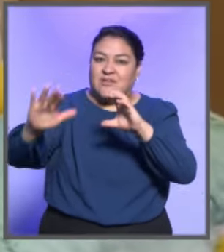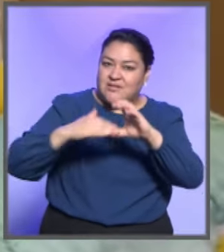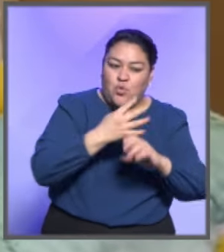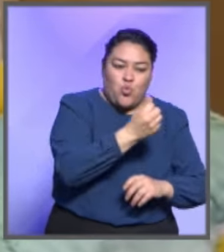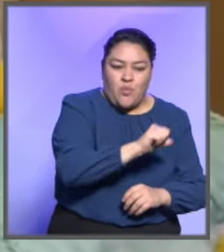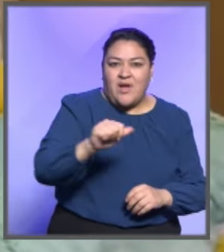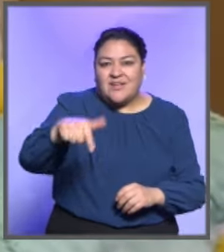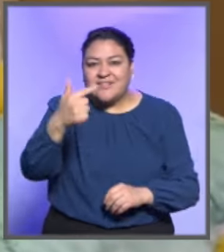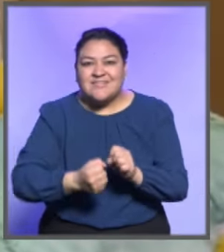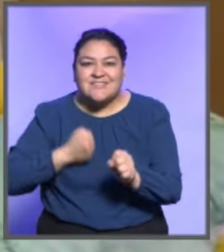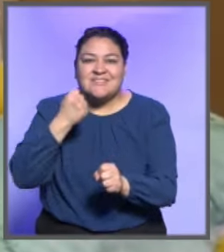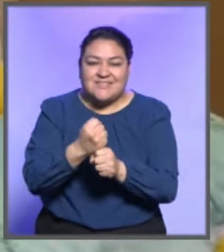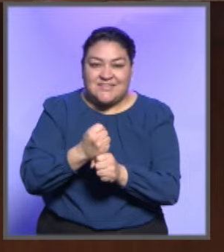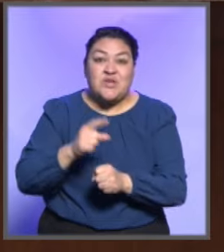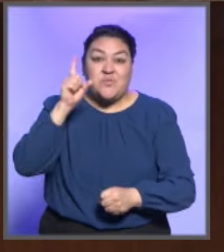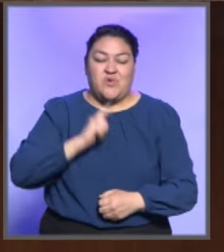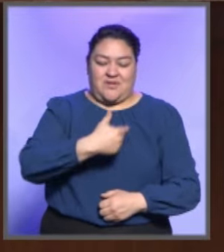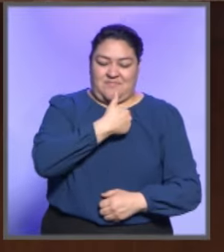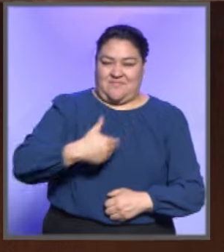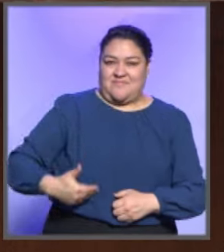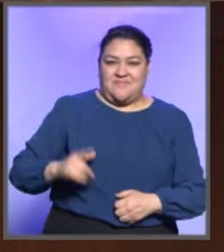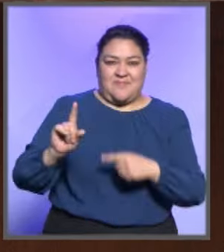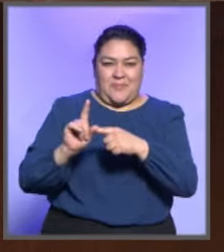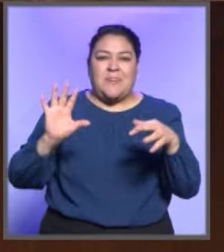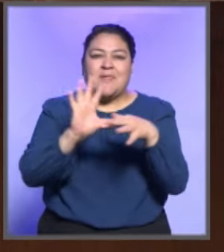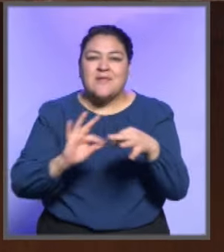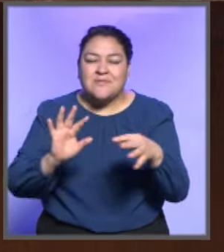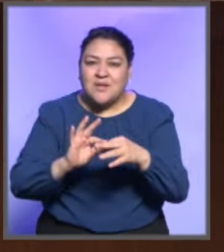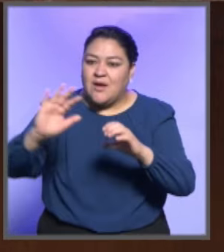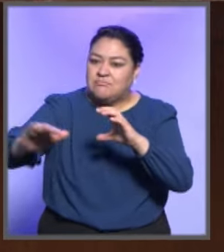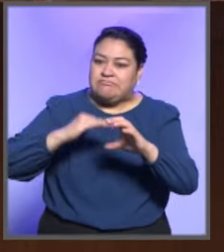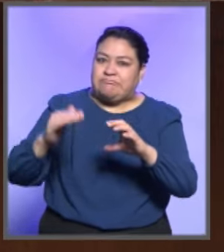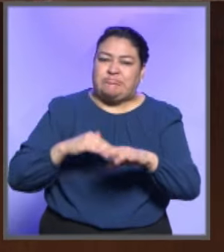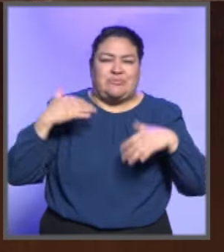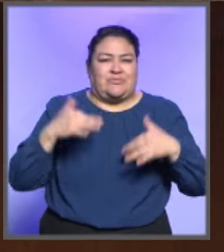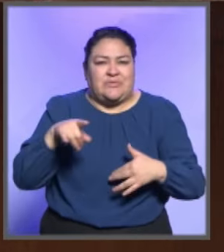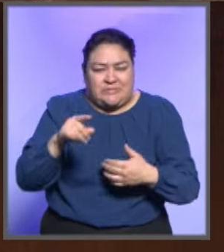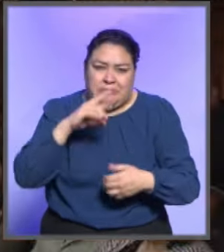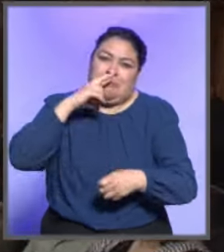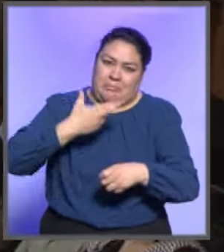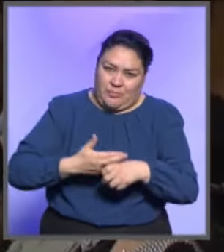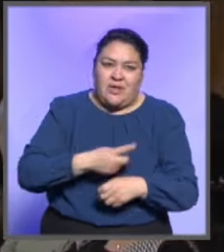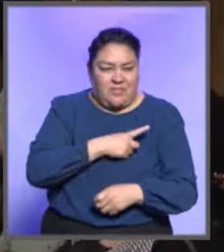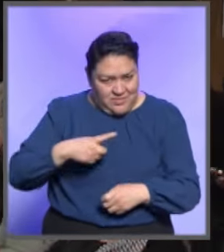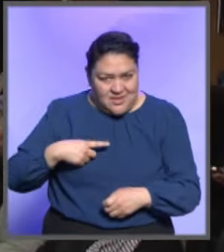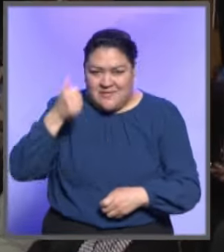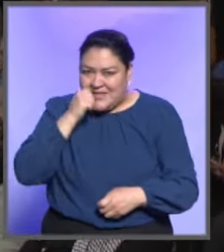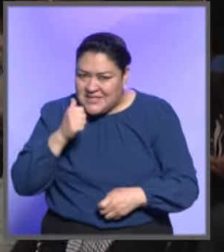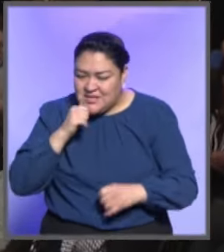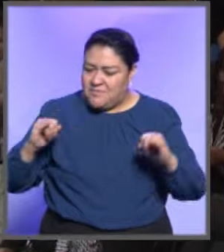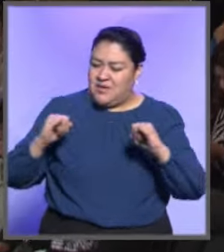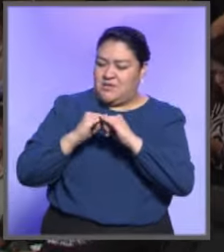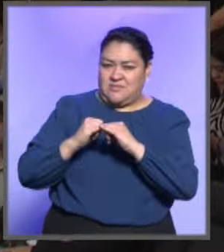de entre 9 y 12 años de edad. La magistrada presidenta destacó que este ejercicio no solo es un deber, sino también una